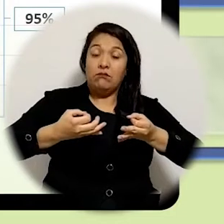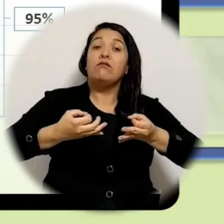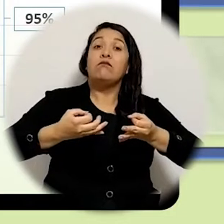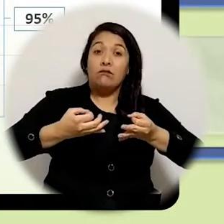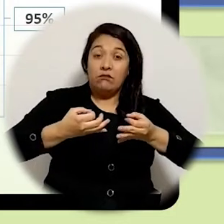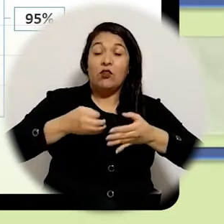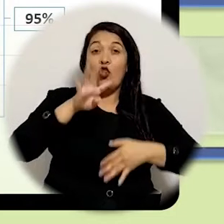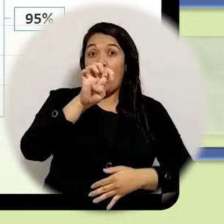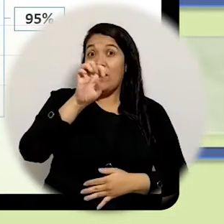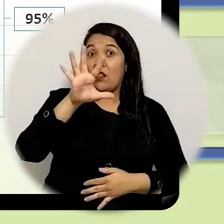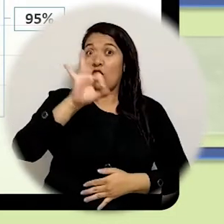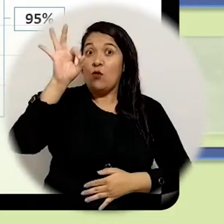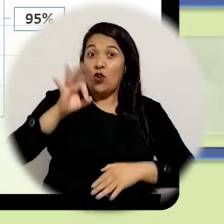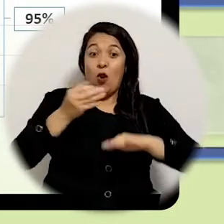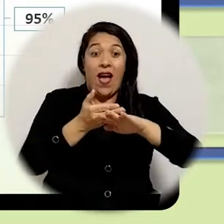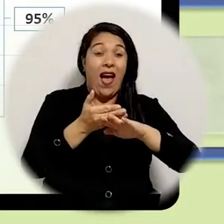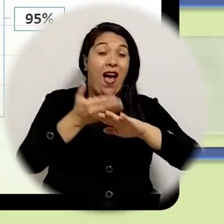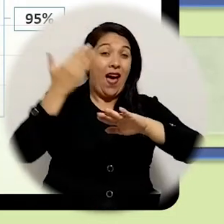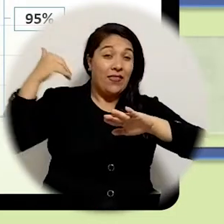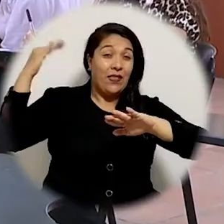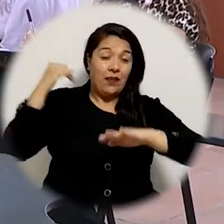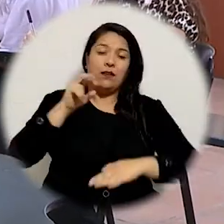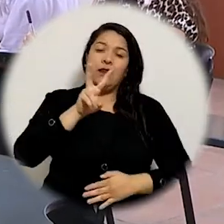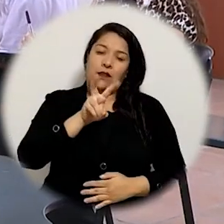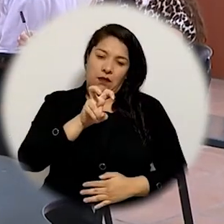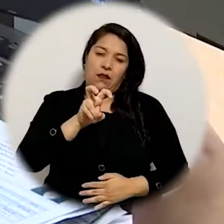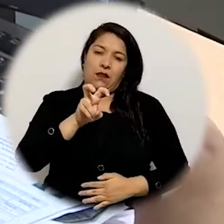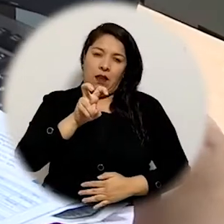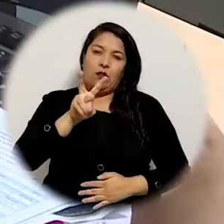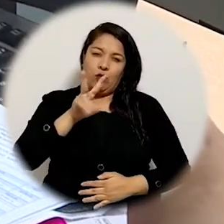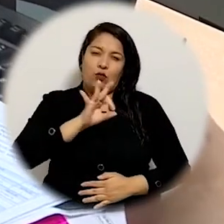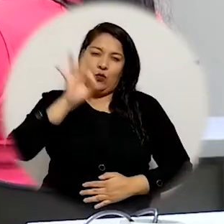presupuestal mientras que el periodo anterior estaba en el 72%